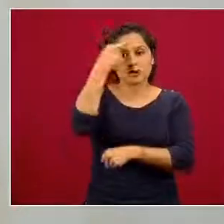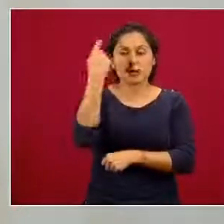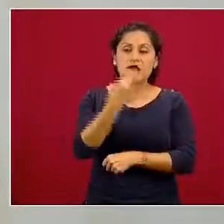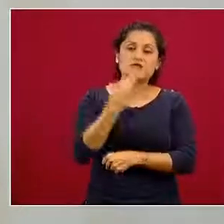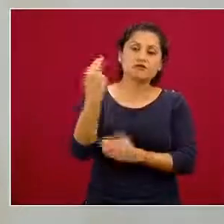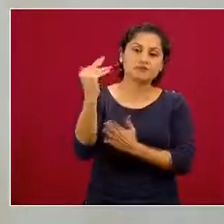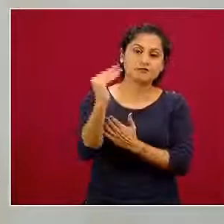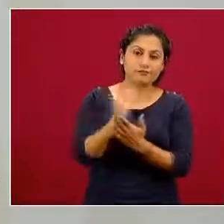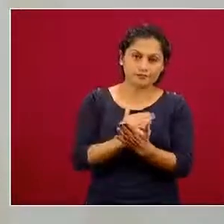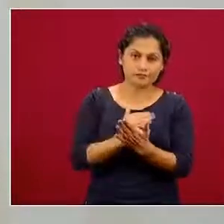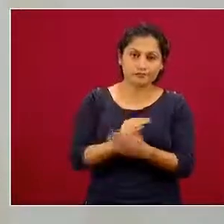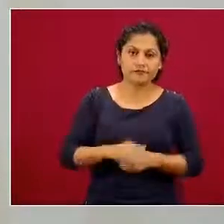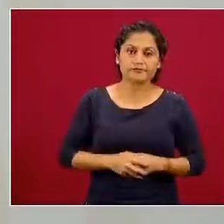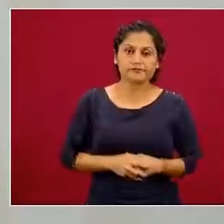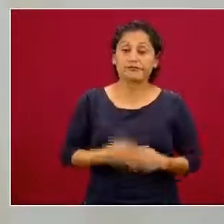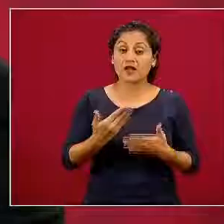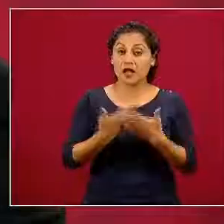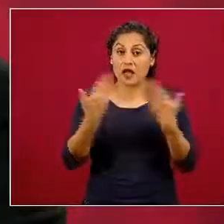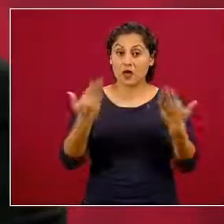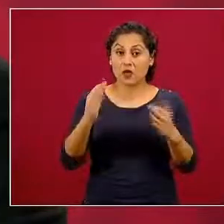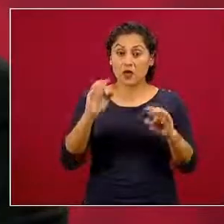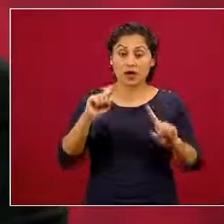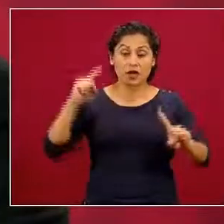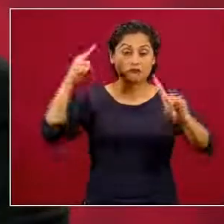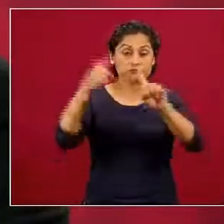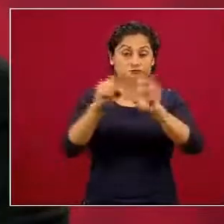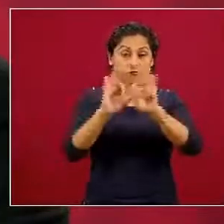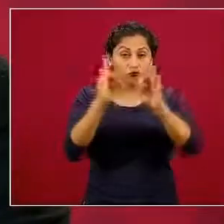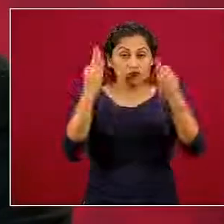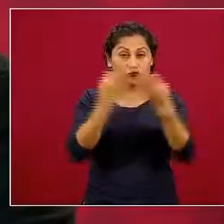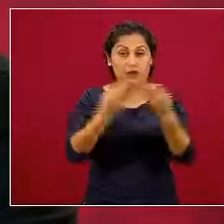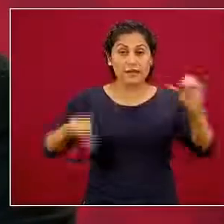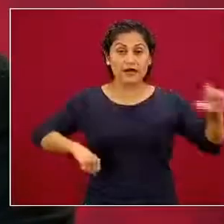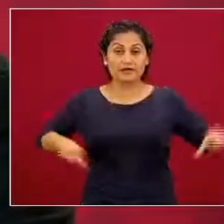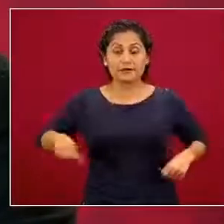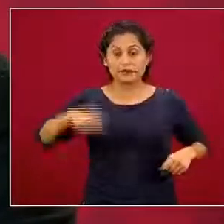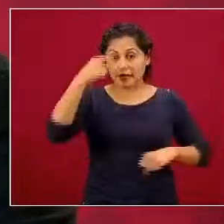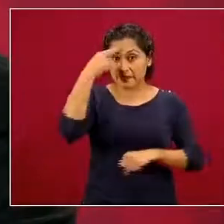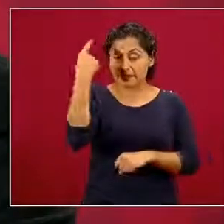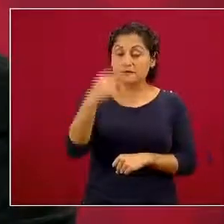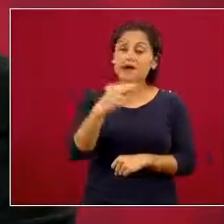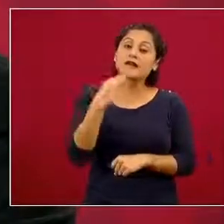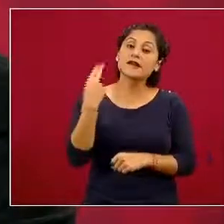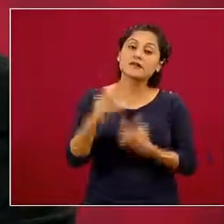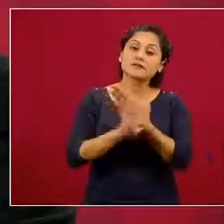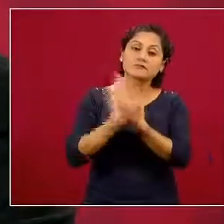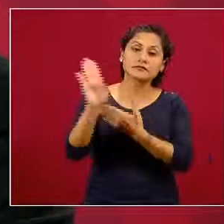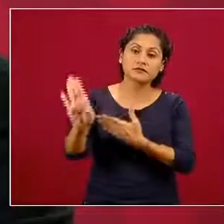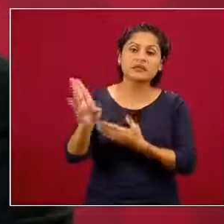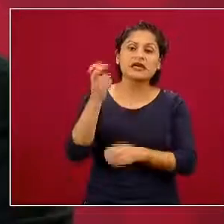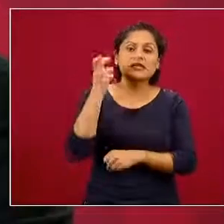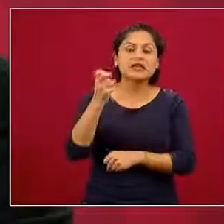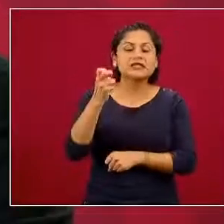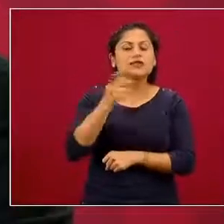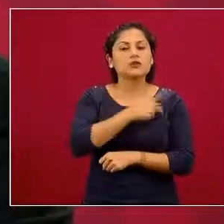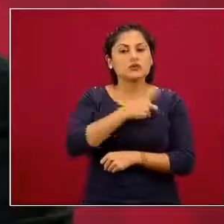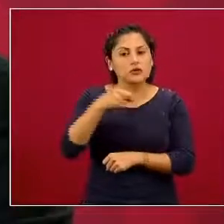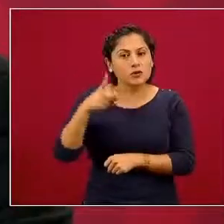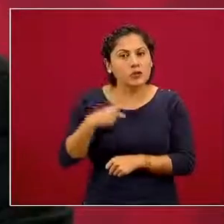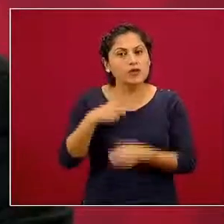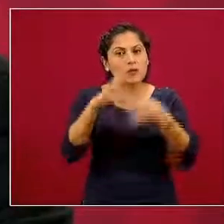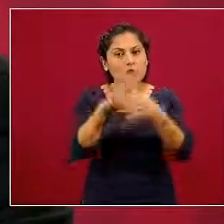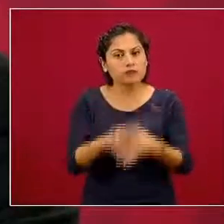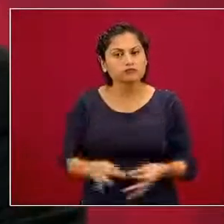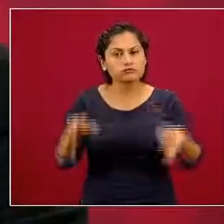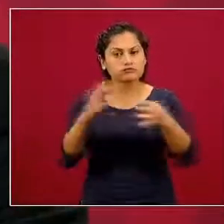Una adecuada estrategia de prevención de suicidio debe lograr una mayor sensibilización sobre la importancia de